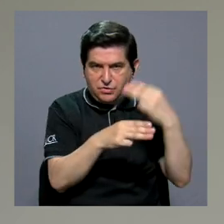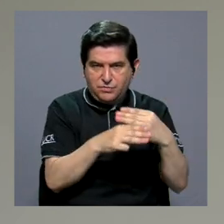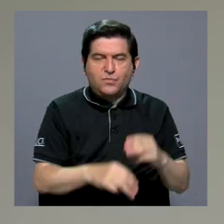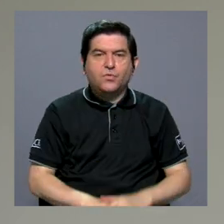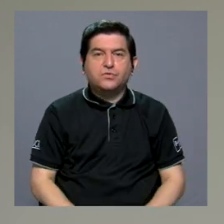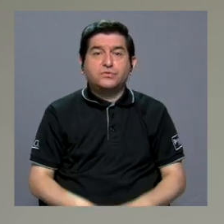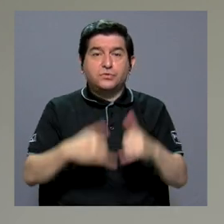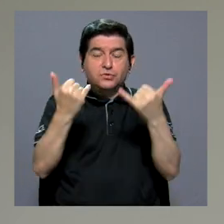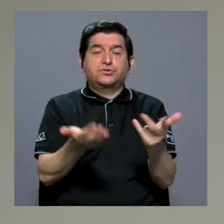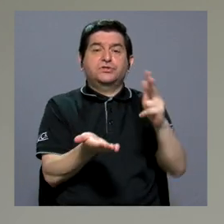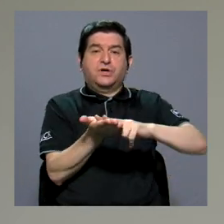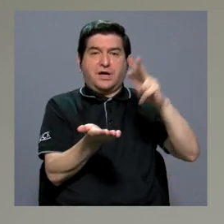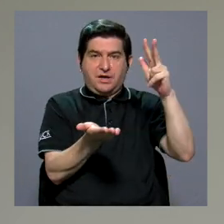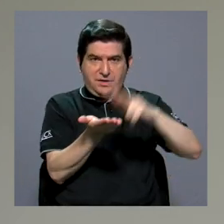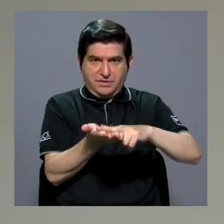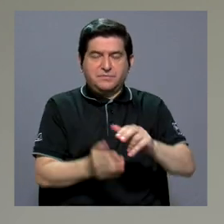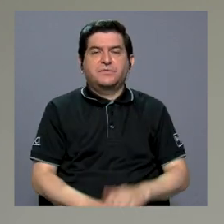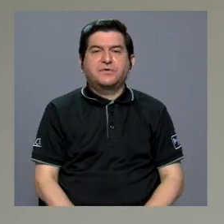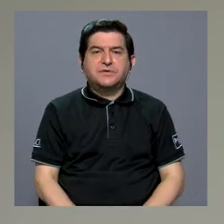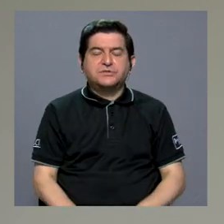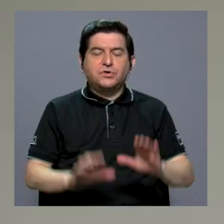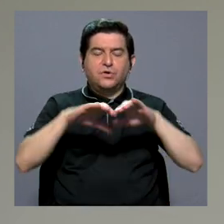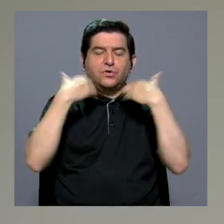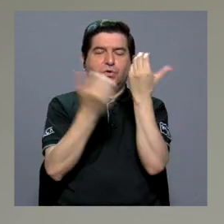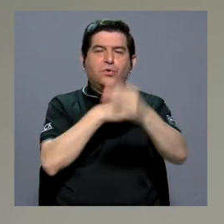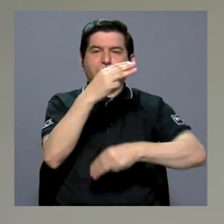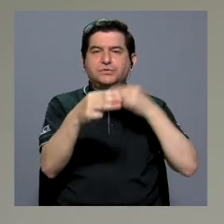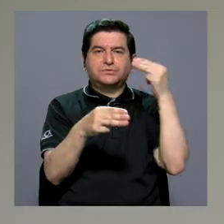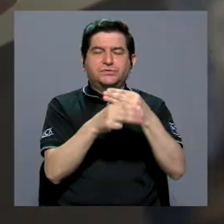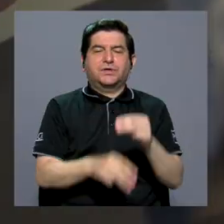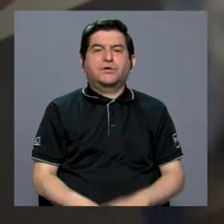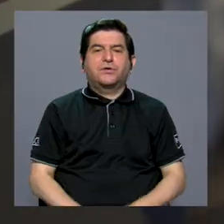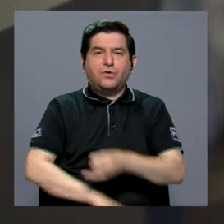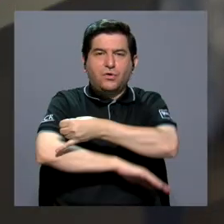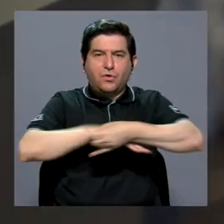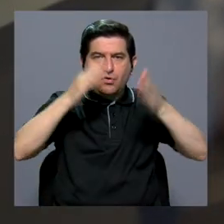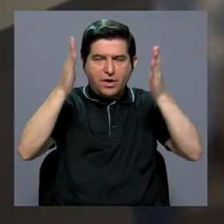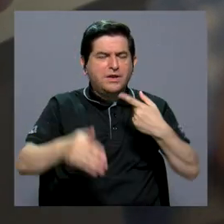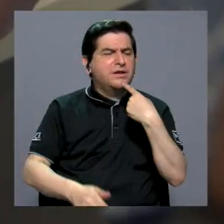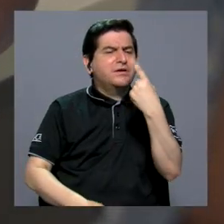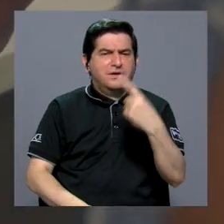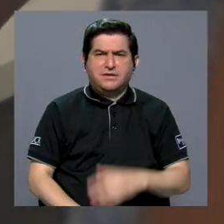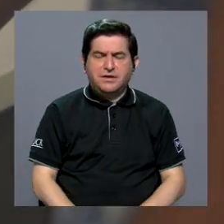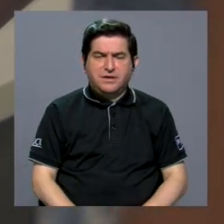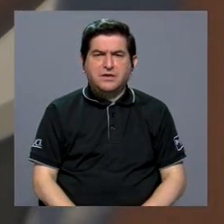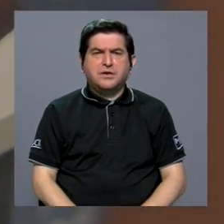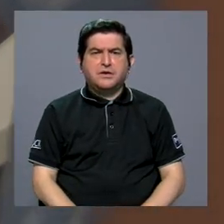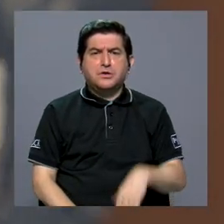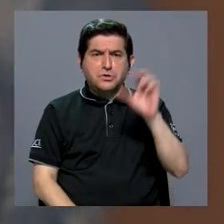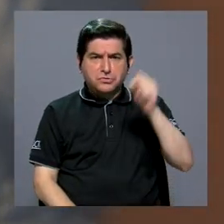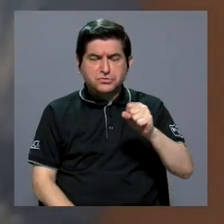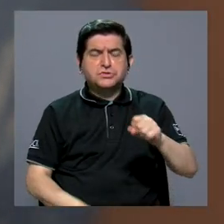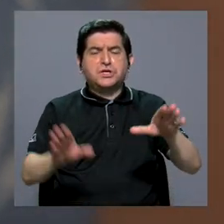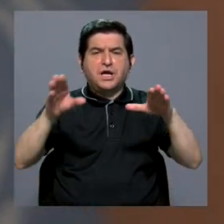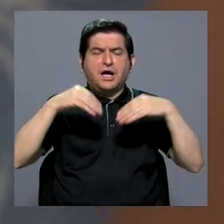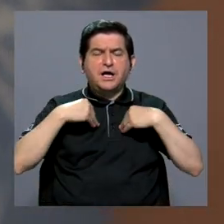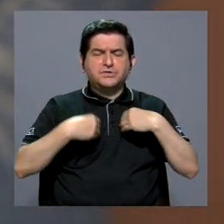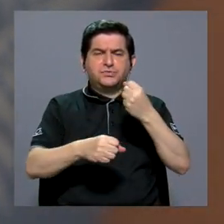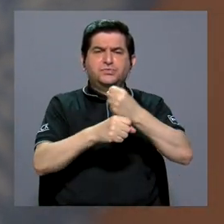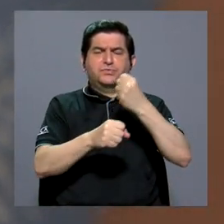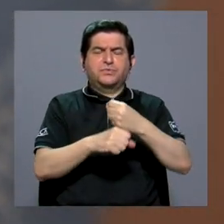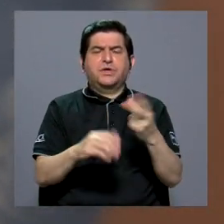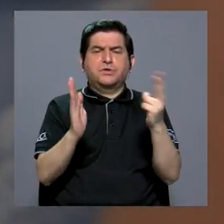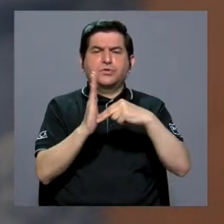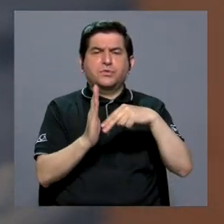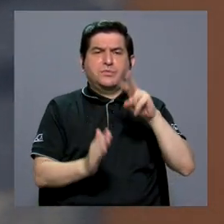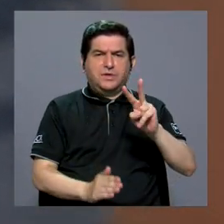proyectos en el mundo que han sido aprobados por el Consejo Mundial. El ingeniero mencionó que, si bien asumirá